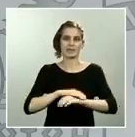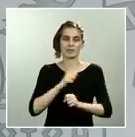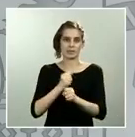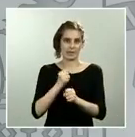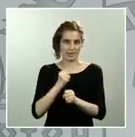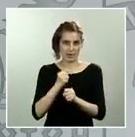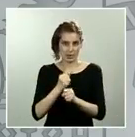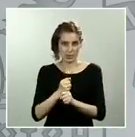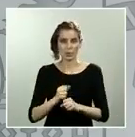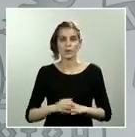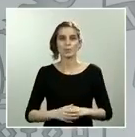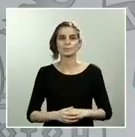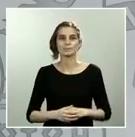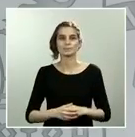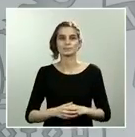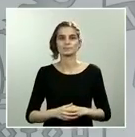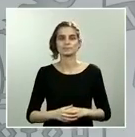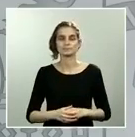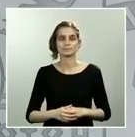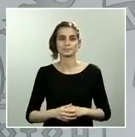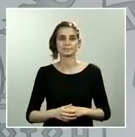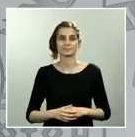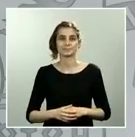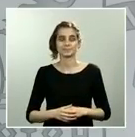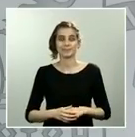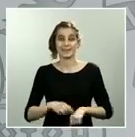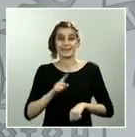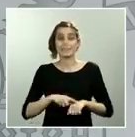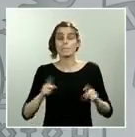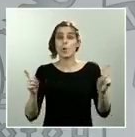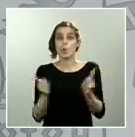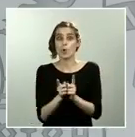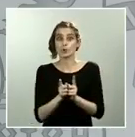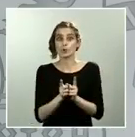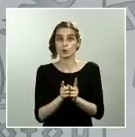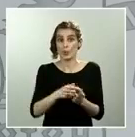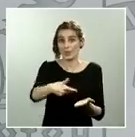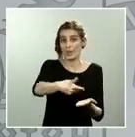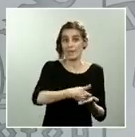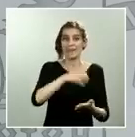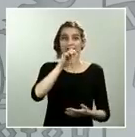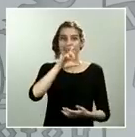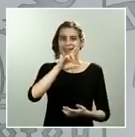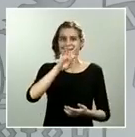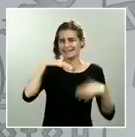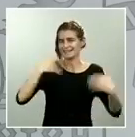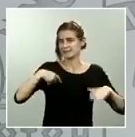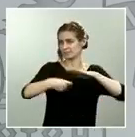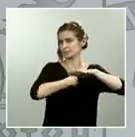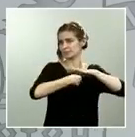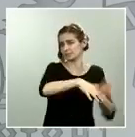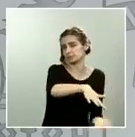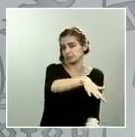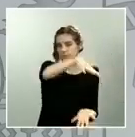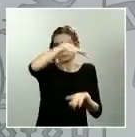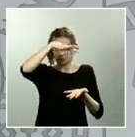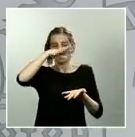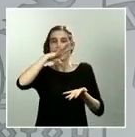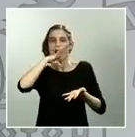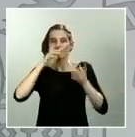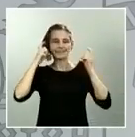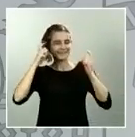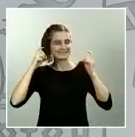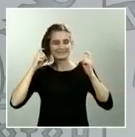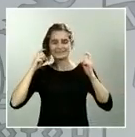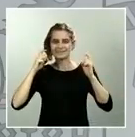en muy poco tiempo por tanto en este momento se trabaja de estajo para intentar dar satisfacción al conjunto de las